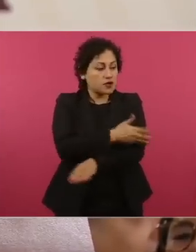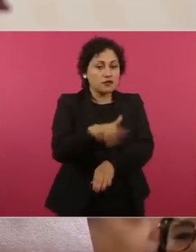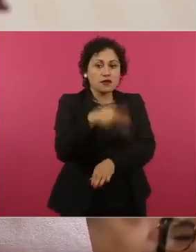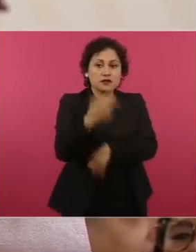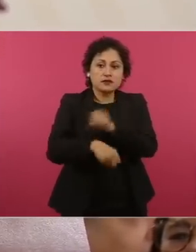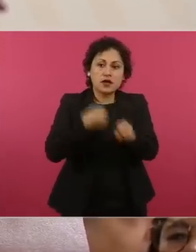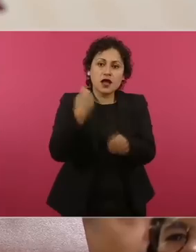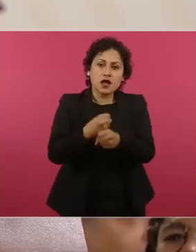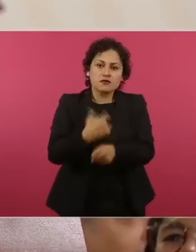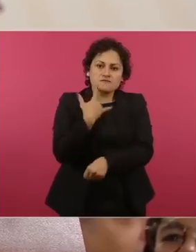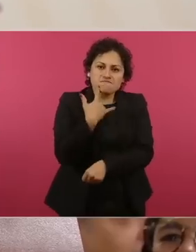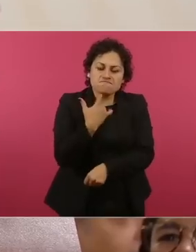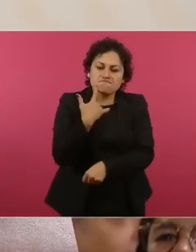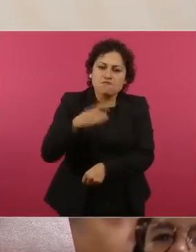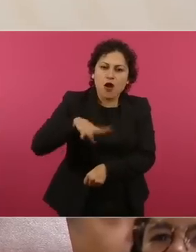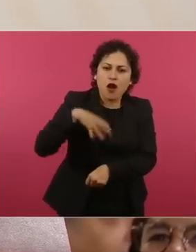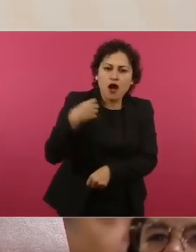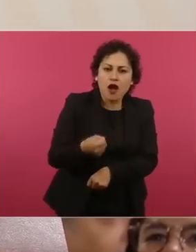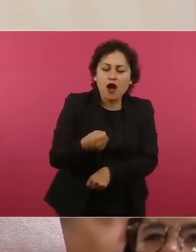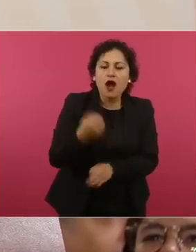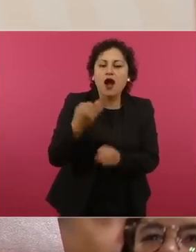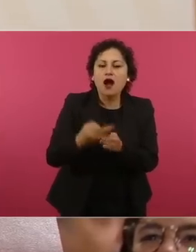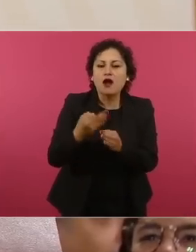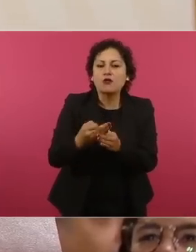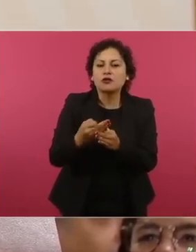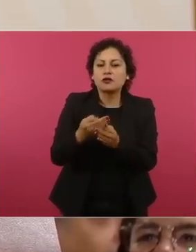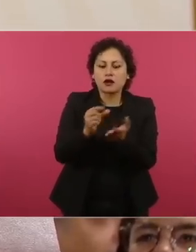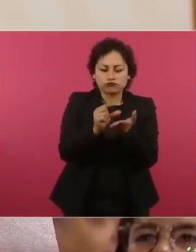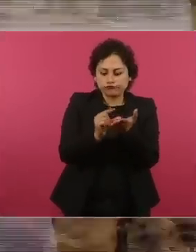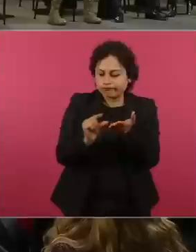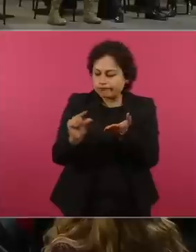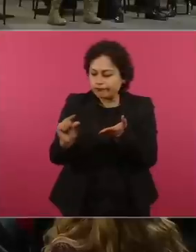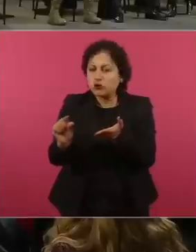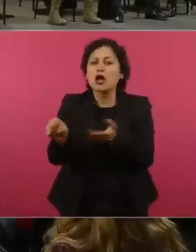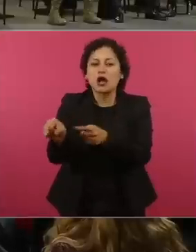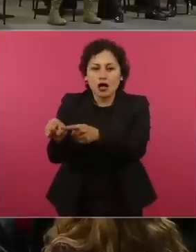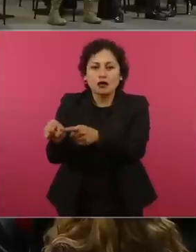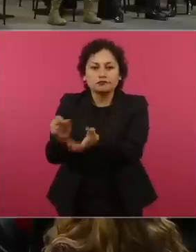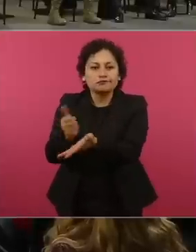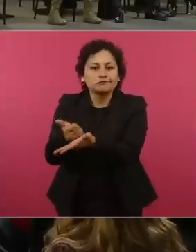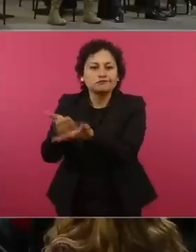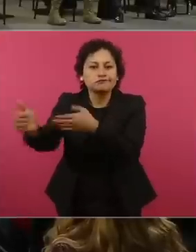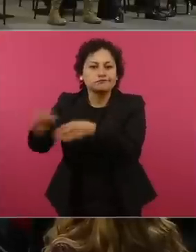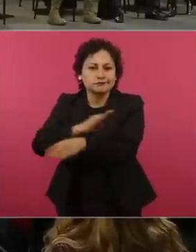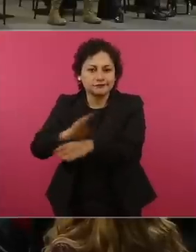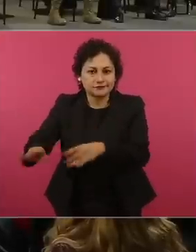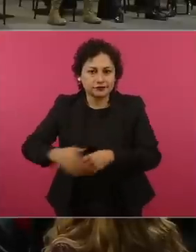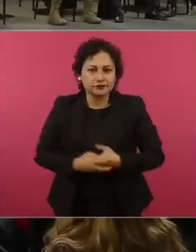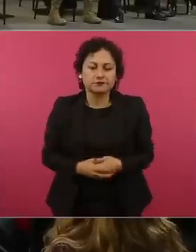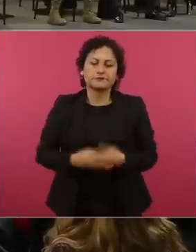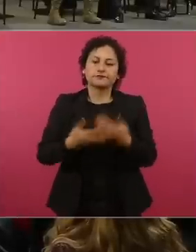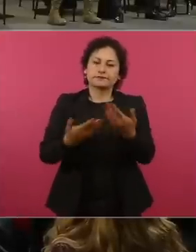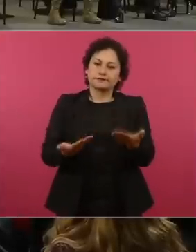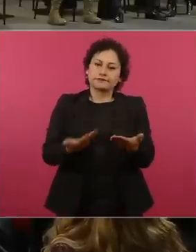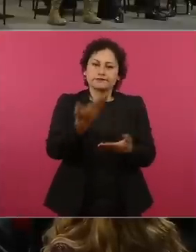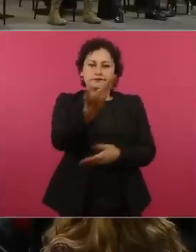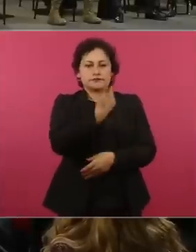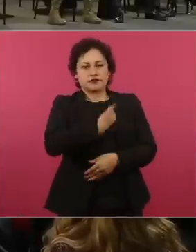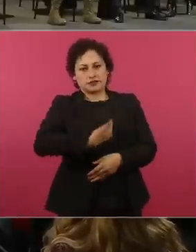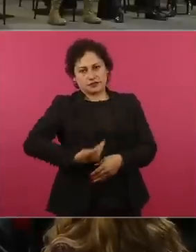recibirán un poco, un poco de este beneficio. Señor presidente, muchas gracias